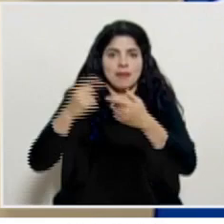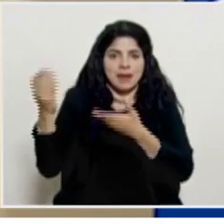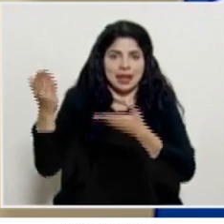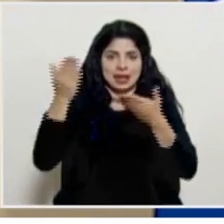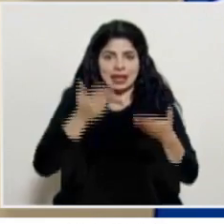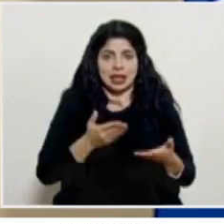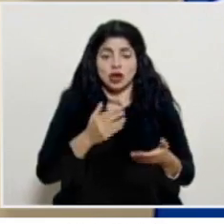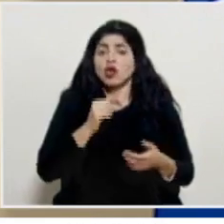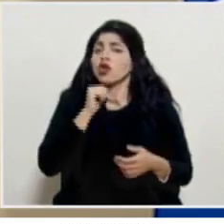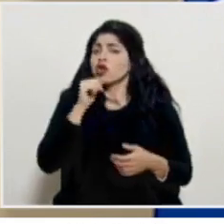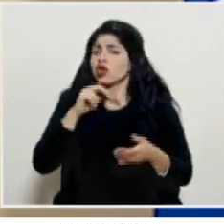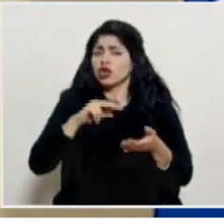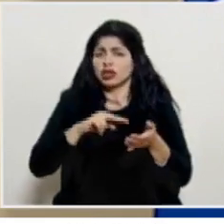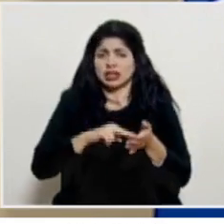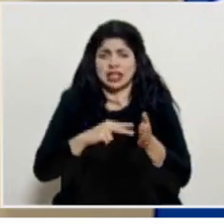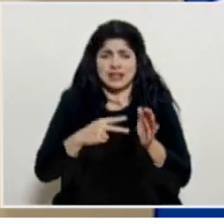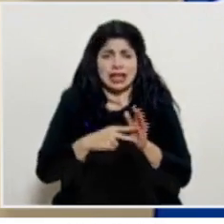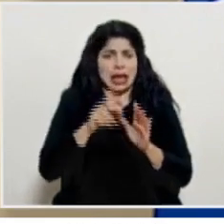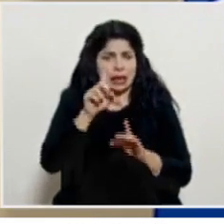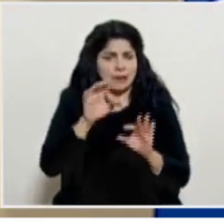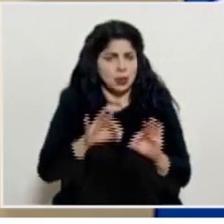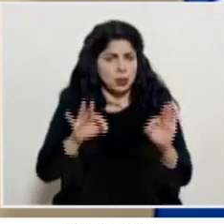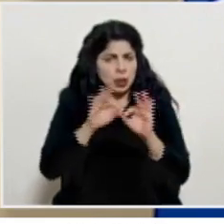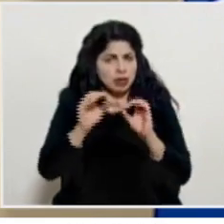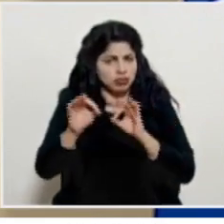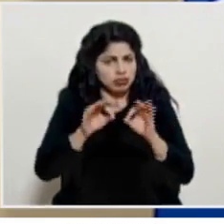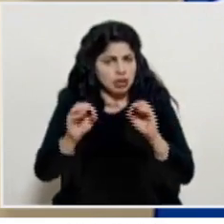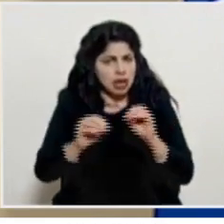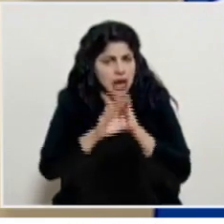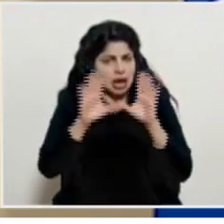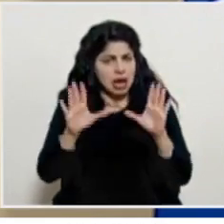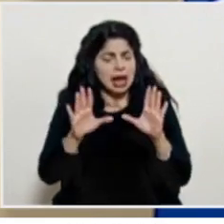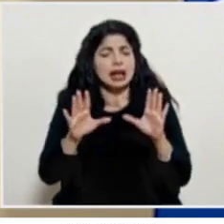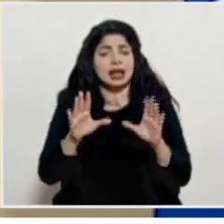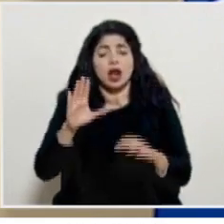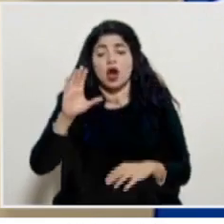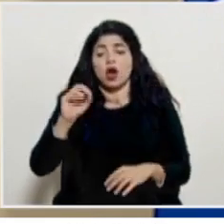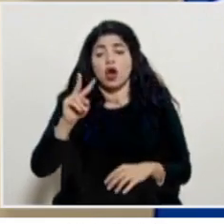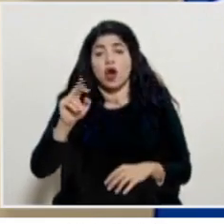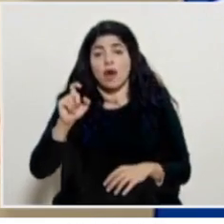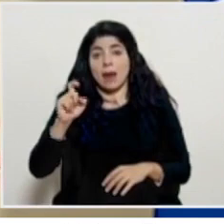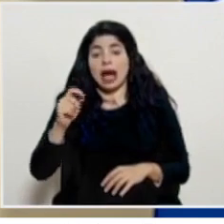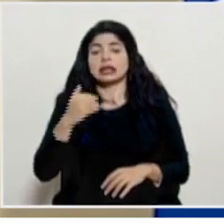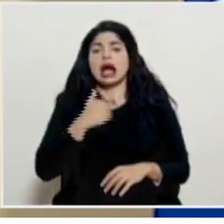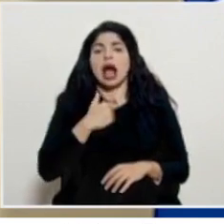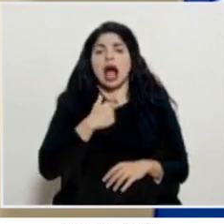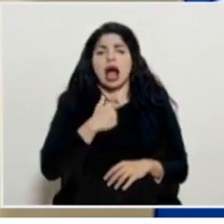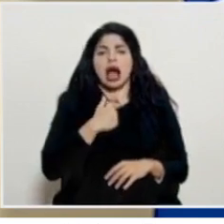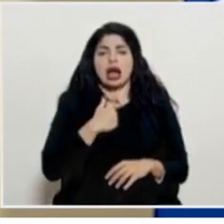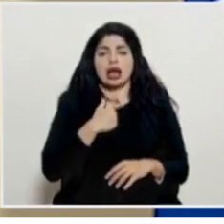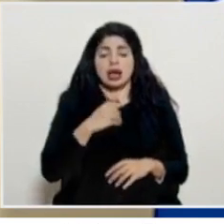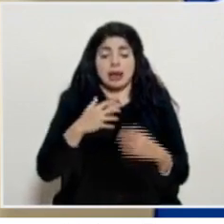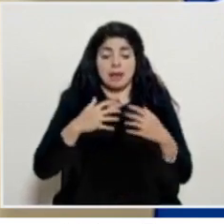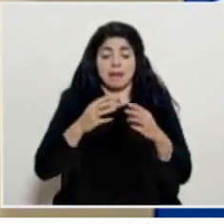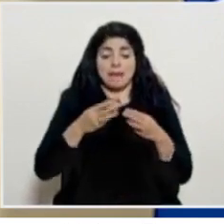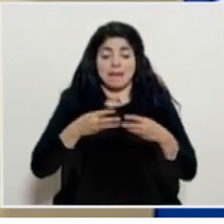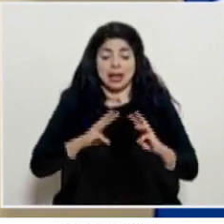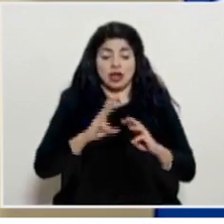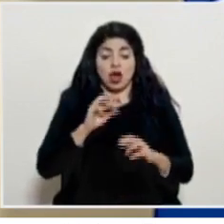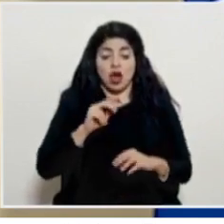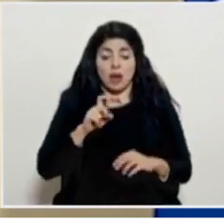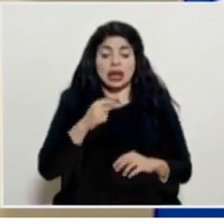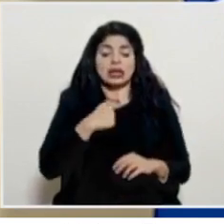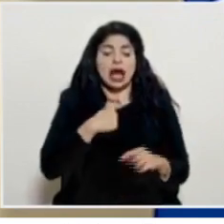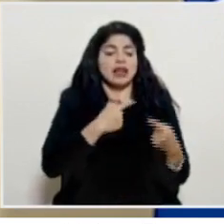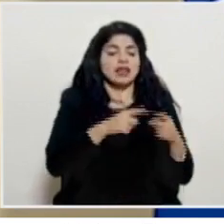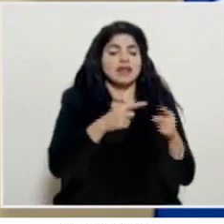No significa tampoco eso, es importante aclararlo, ¿verdad? O sea, la COVAX maneja diferentes vacunas, así que esta primera